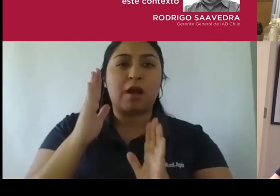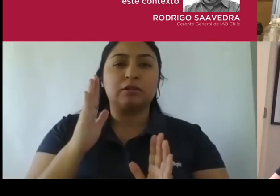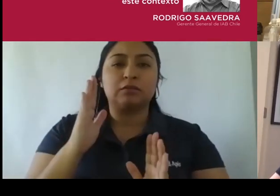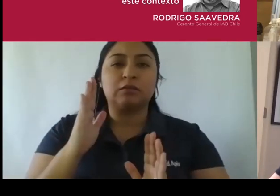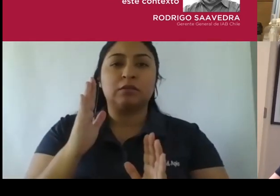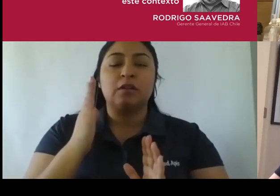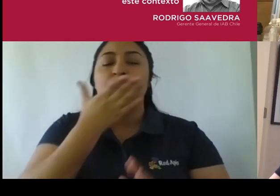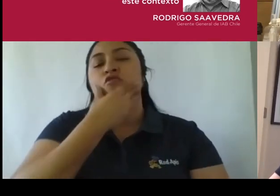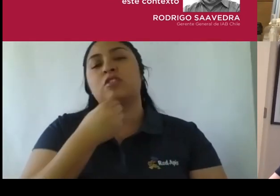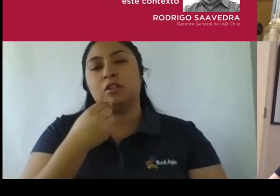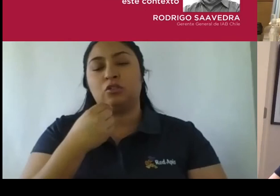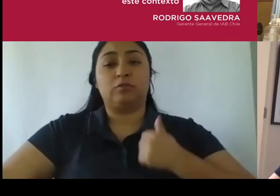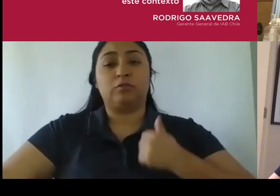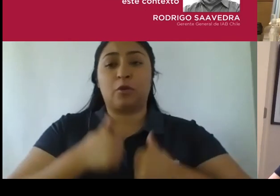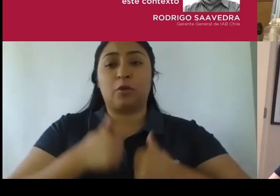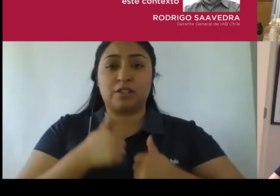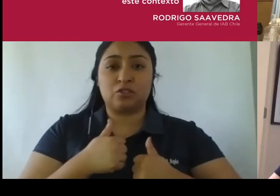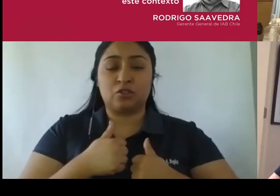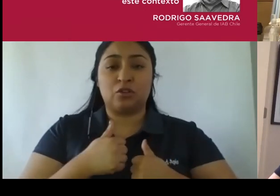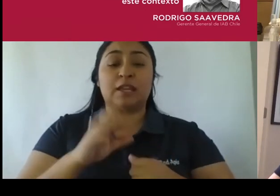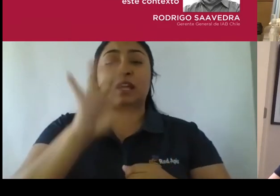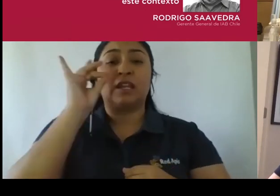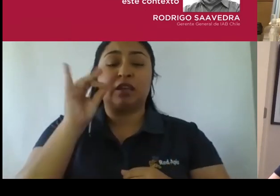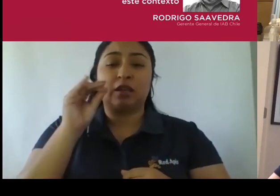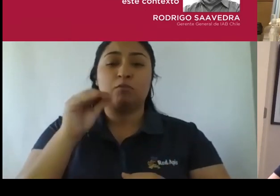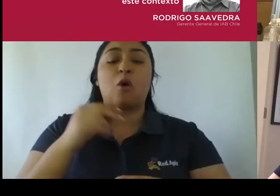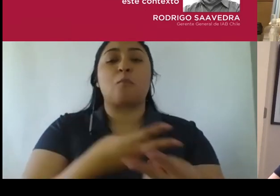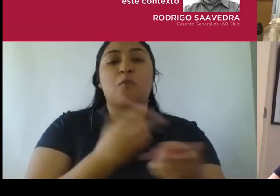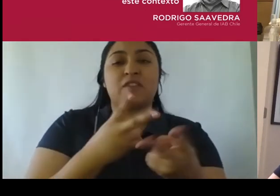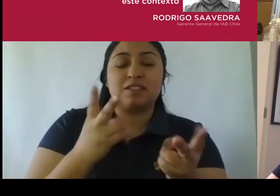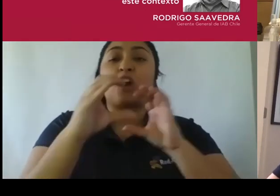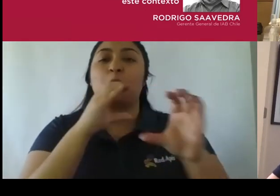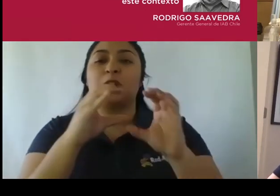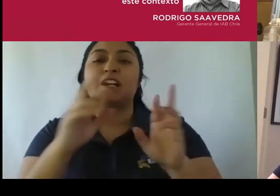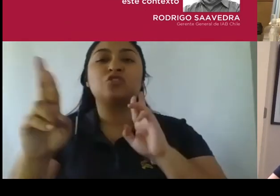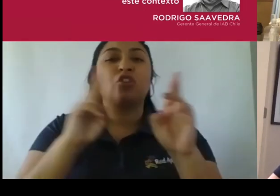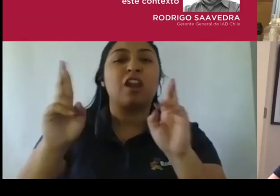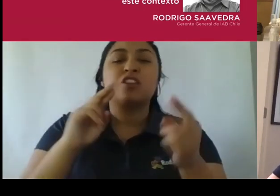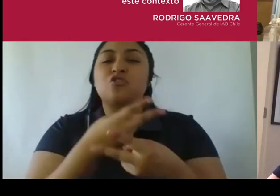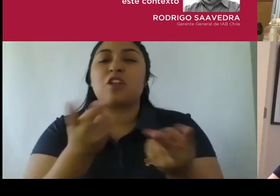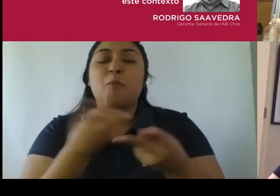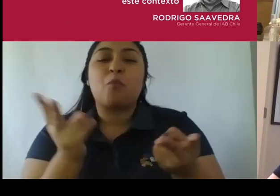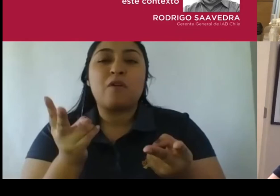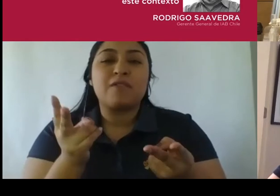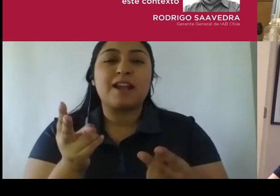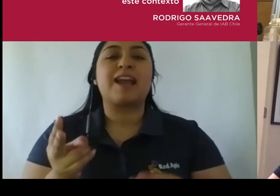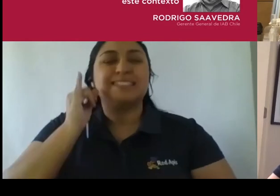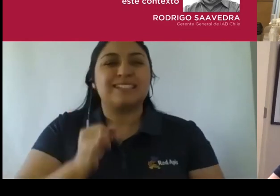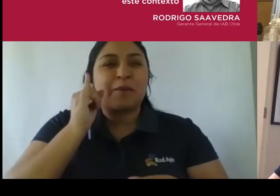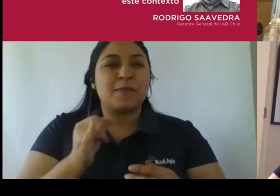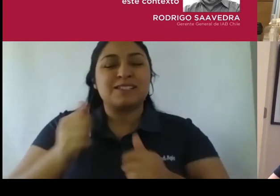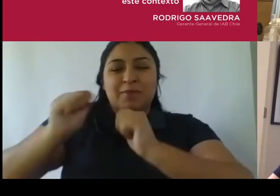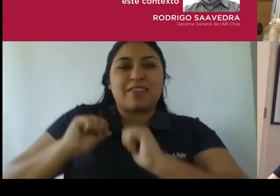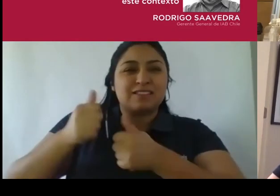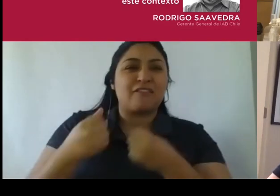elegimos, que tiene que ver con publicidad, con comunicaciones, con relaciones públicas, es esto de estar permanentemente desafiado al aprendizaje y es una